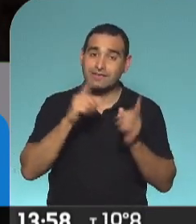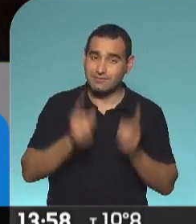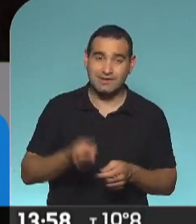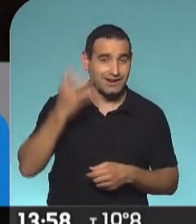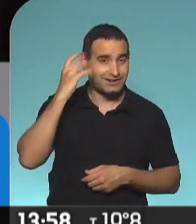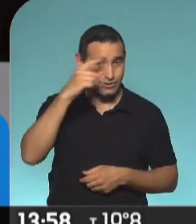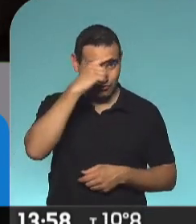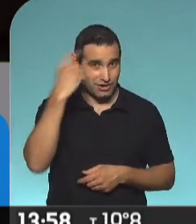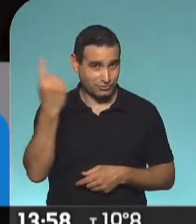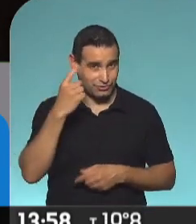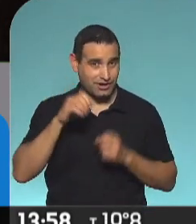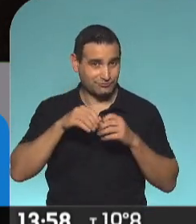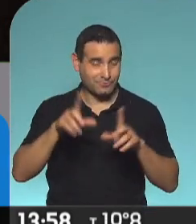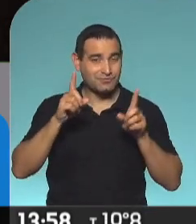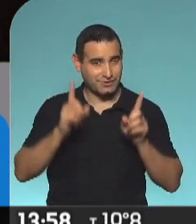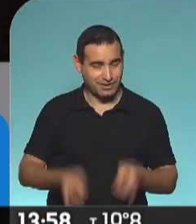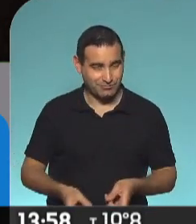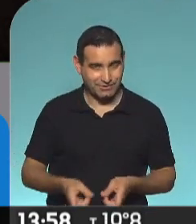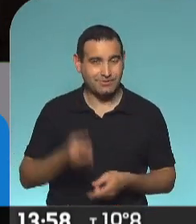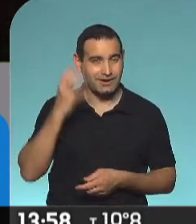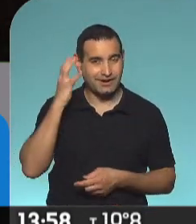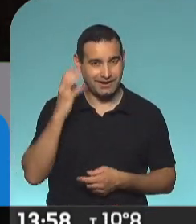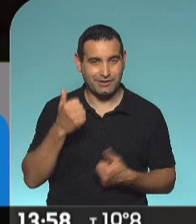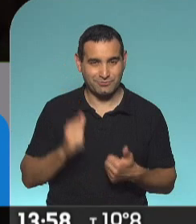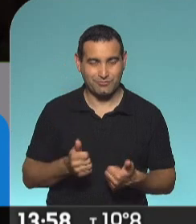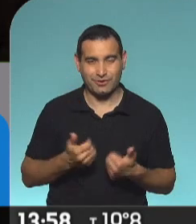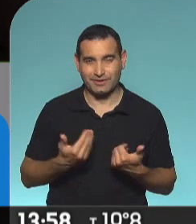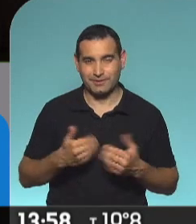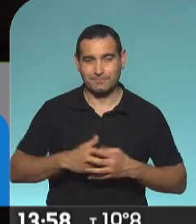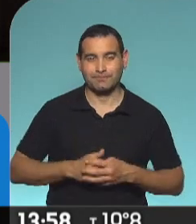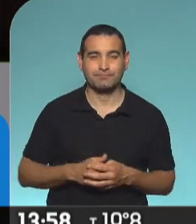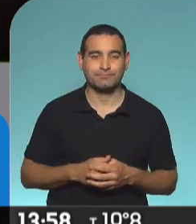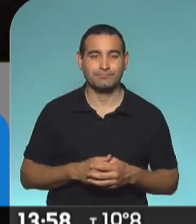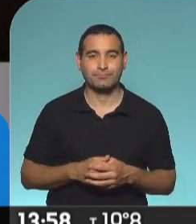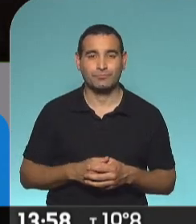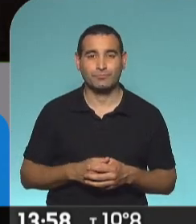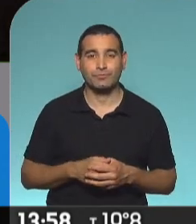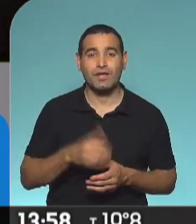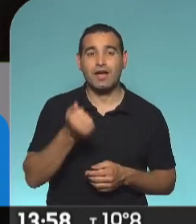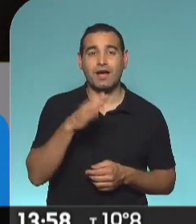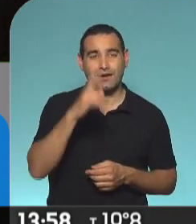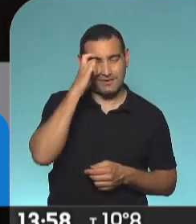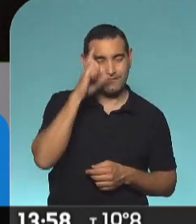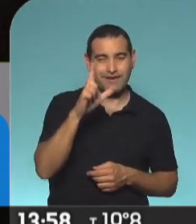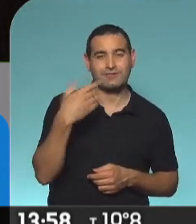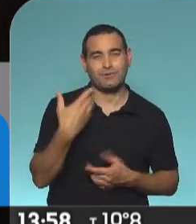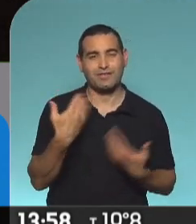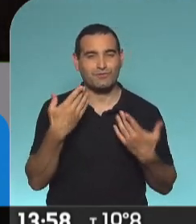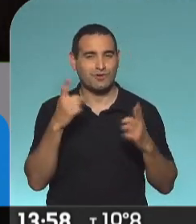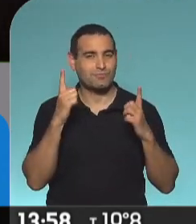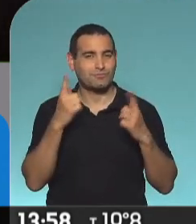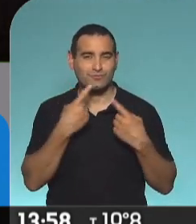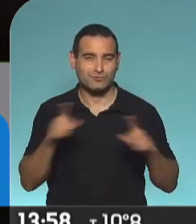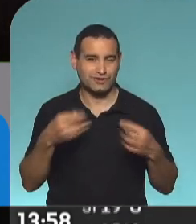Radio Nacional, porque se va a poder difundir a través de la radio también, desde la AM de Radio Nacional. Todo para Abel, todo para disfrutar buena música